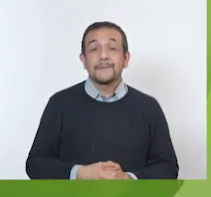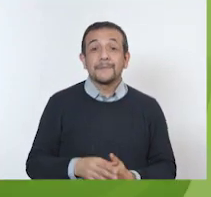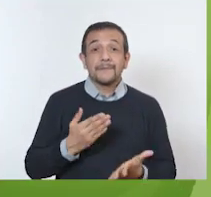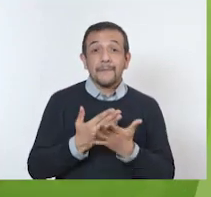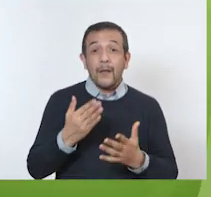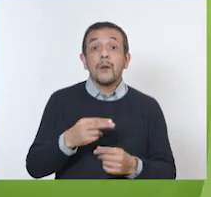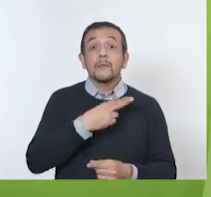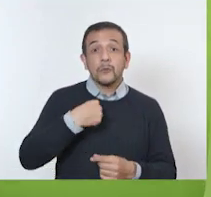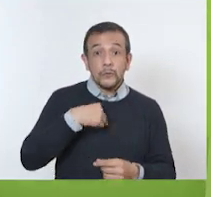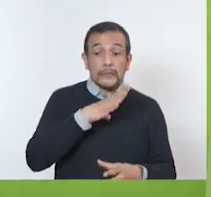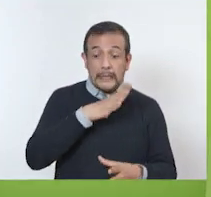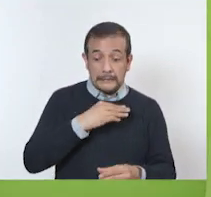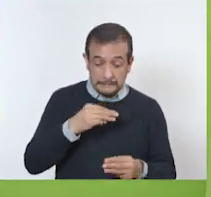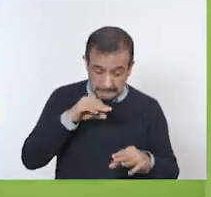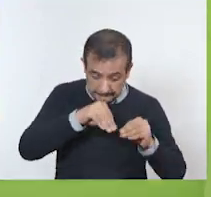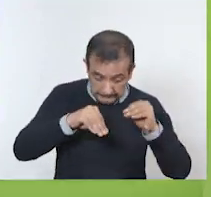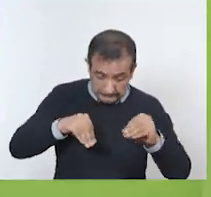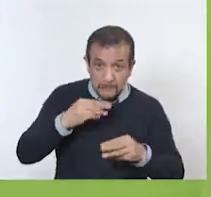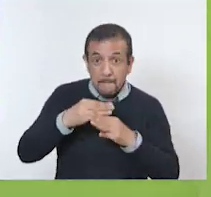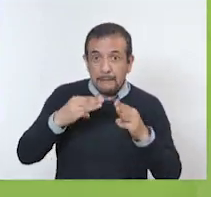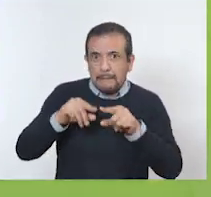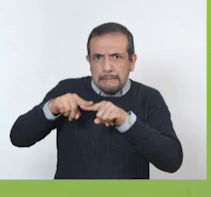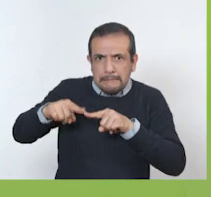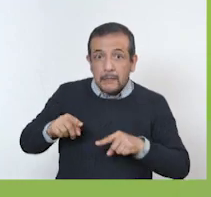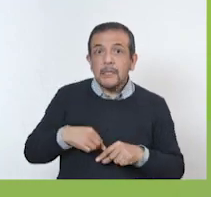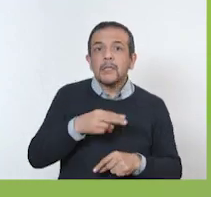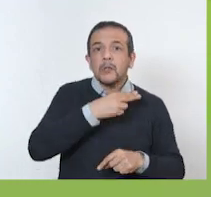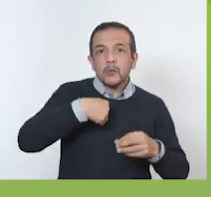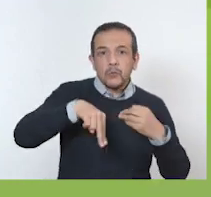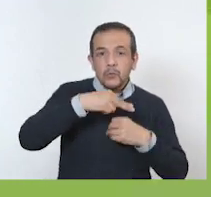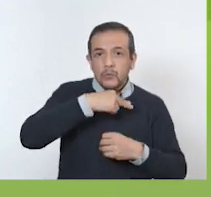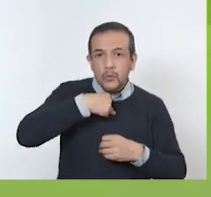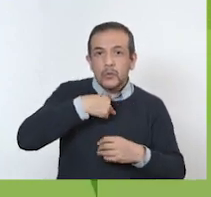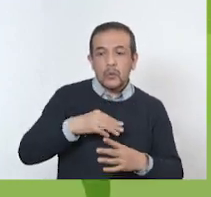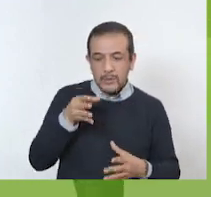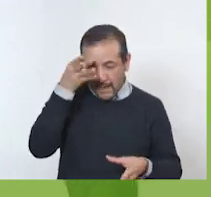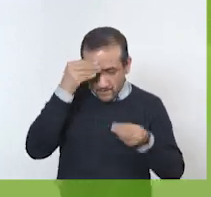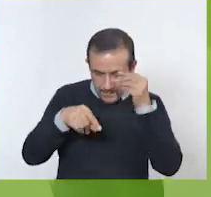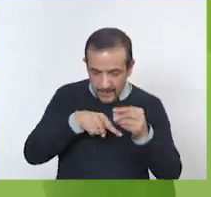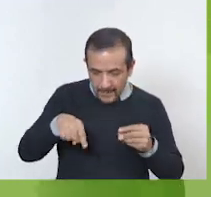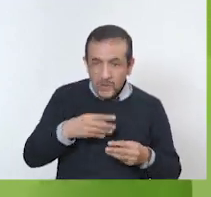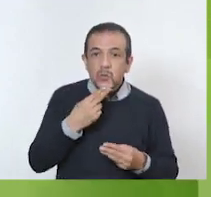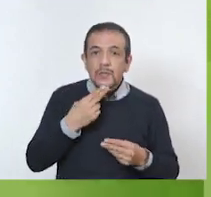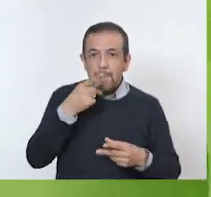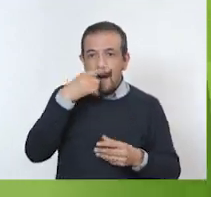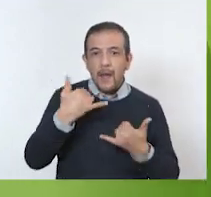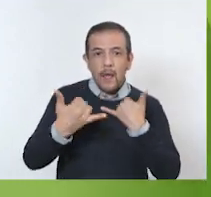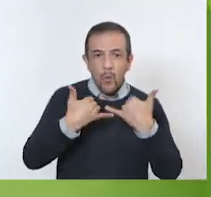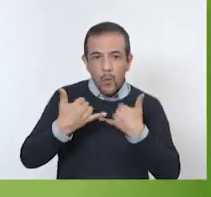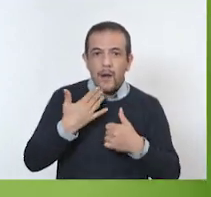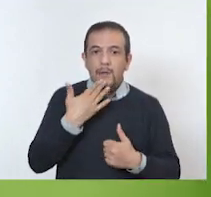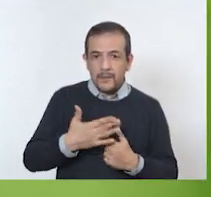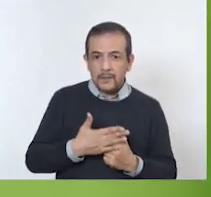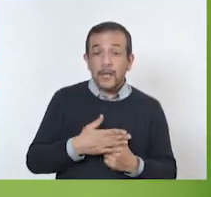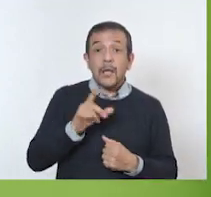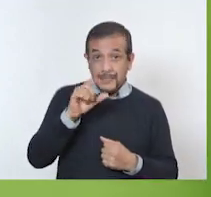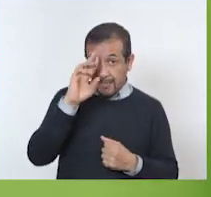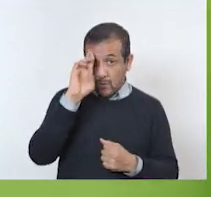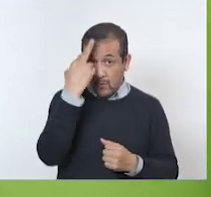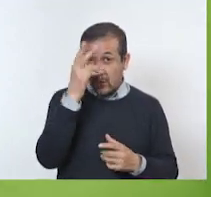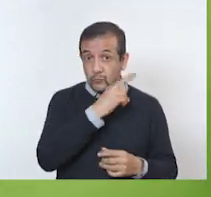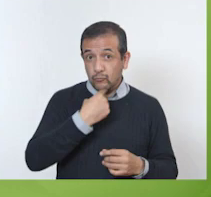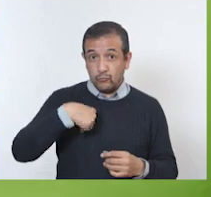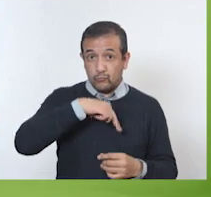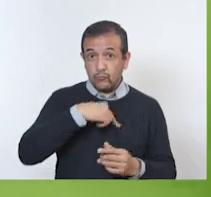Tenemos mucho material. Y lo más divertido es que hemos aprendido a usarlo para jugar. ¿Se acuerdan cuando construimos una nave